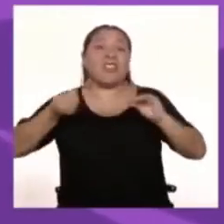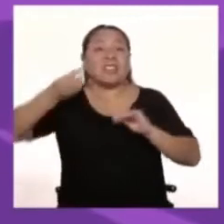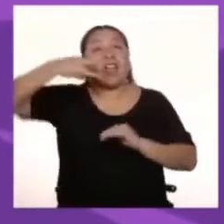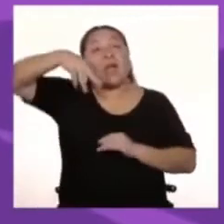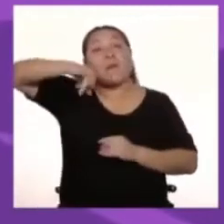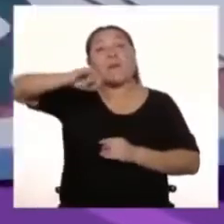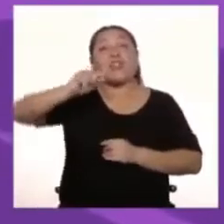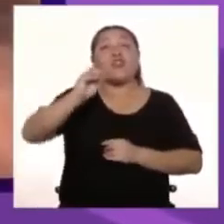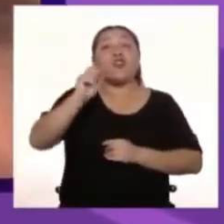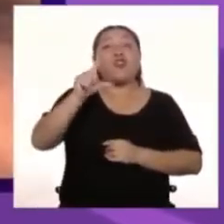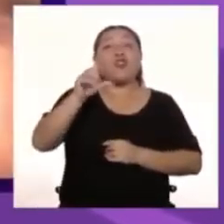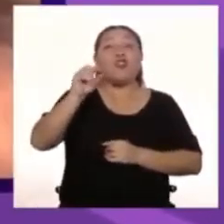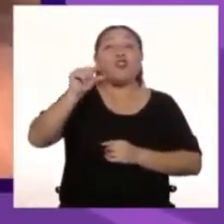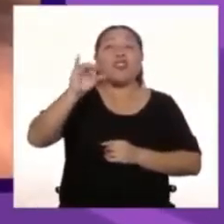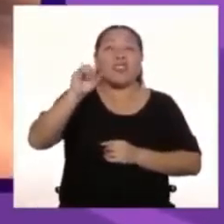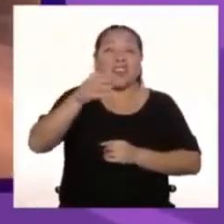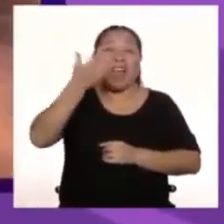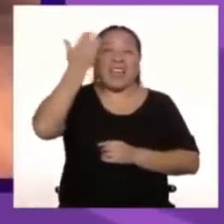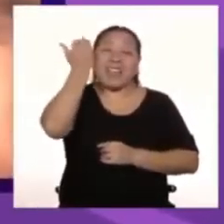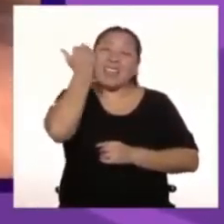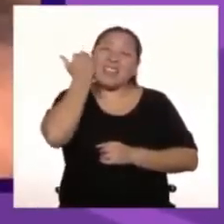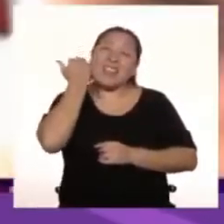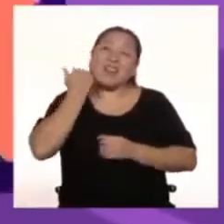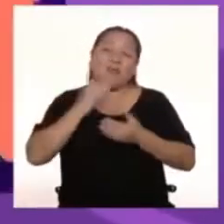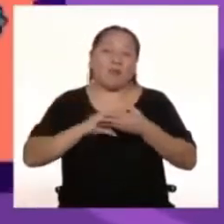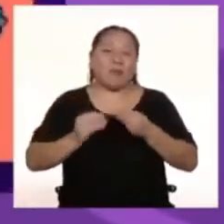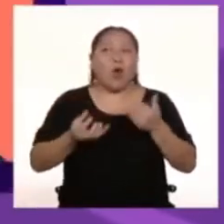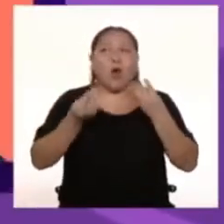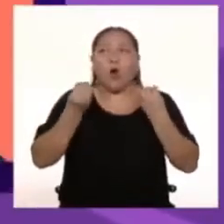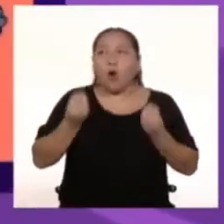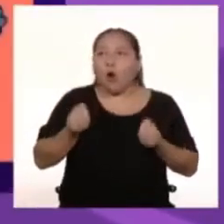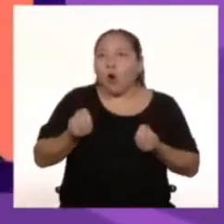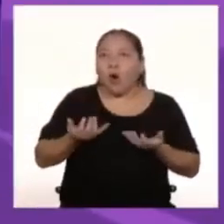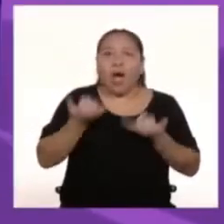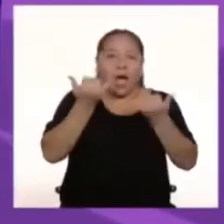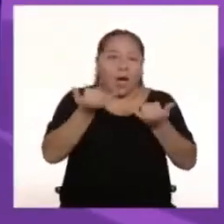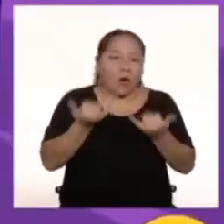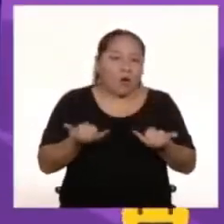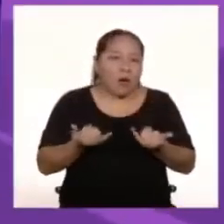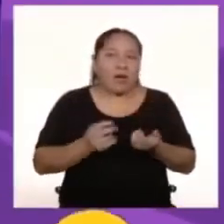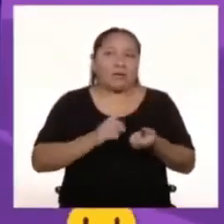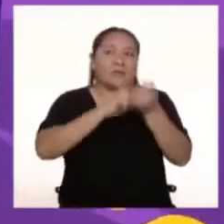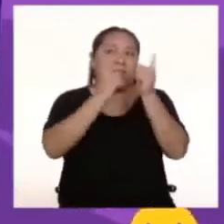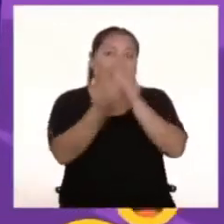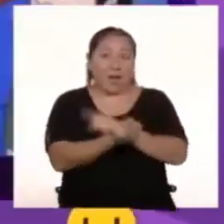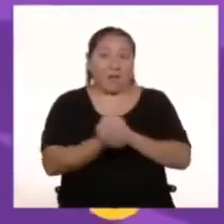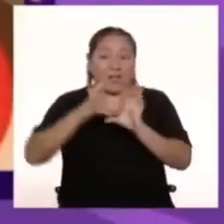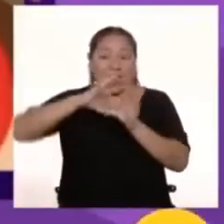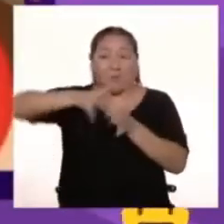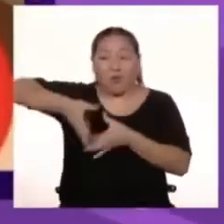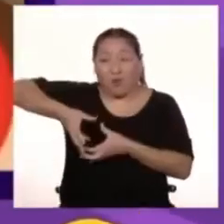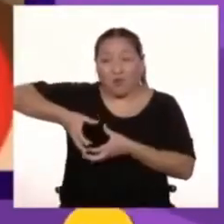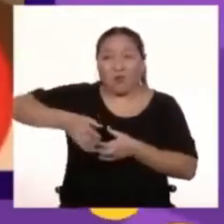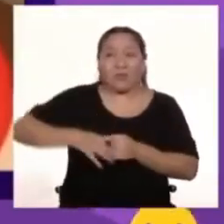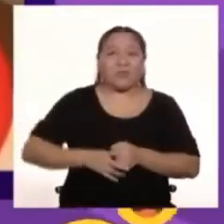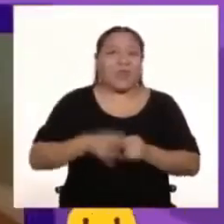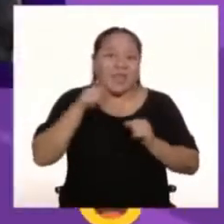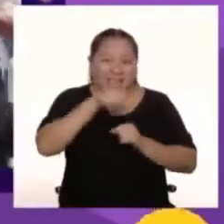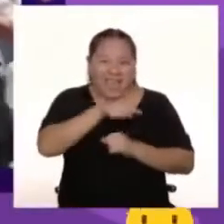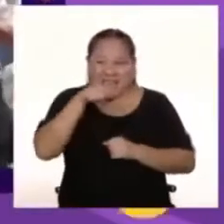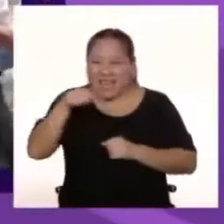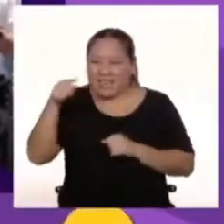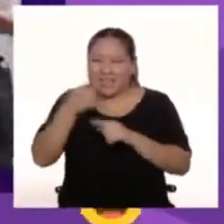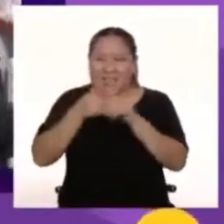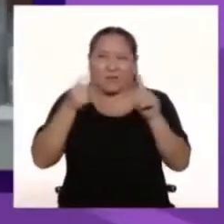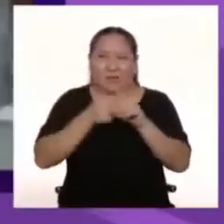están haciendo referencia a personajes de tu sociedad Que tienen el poder de cambiar el mundo Los héroes y superhéroes Nos atraen porque